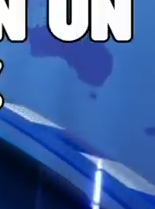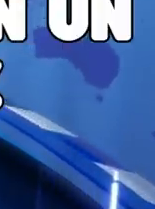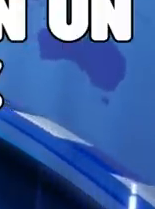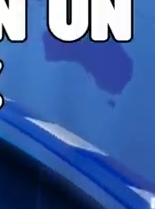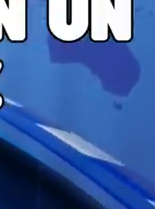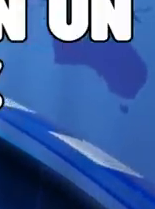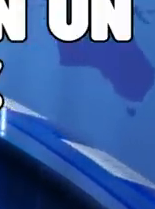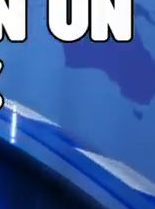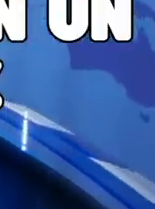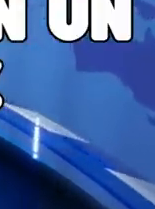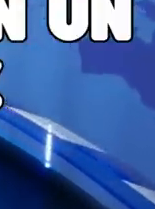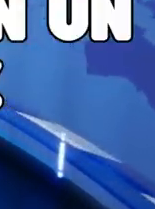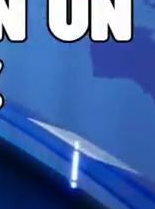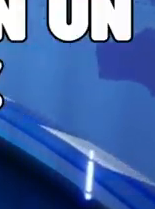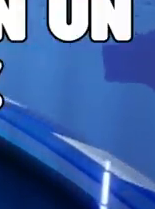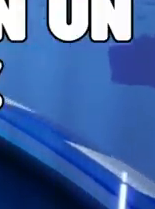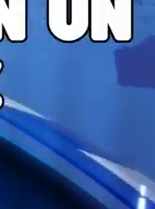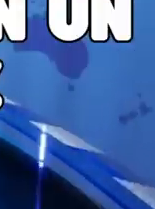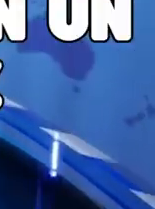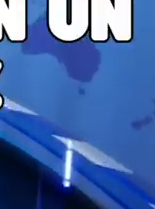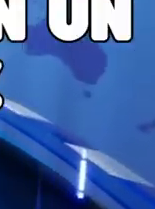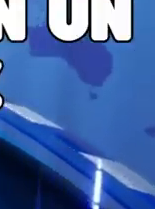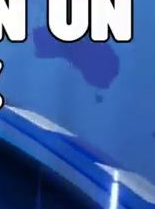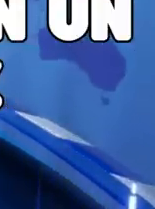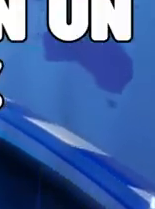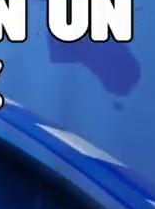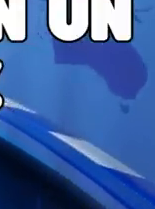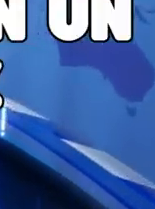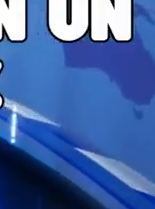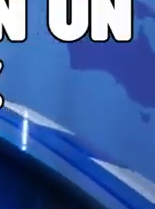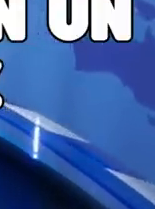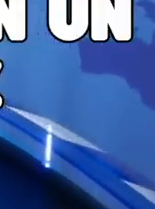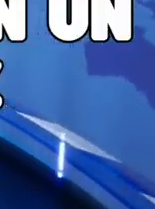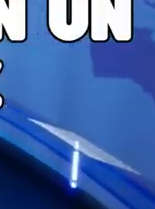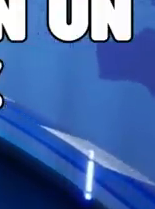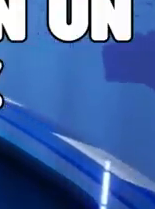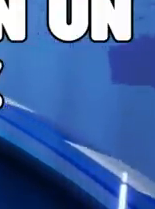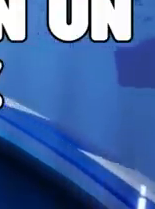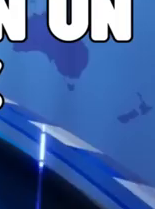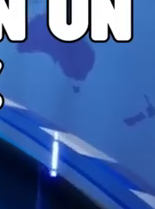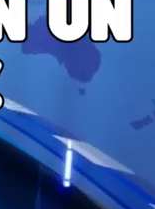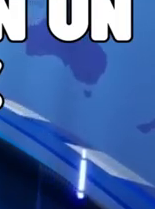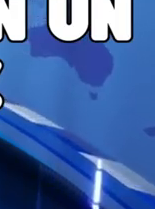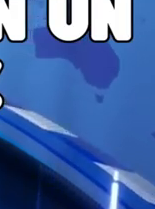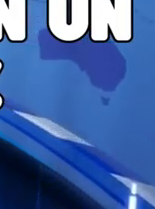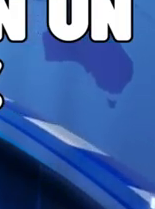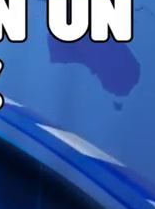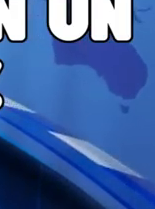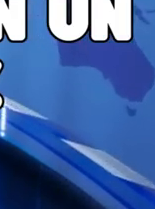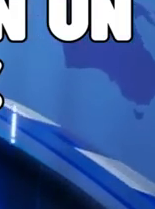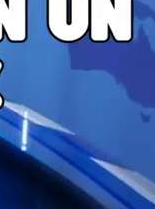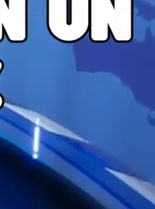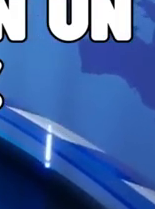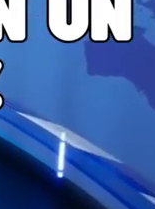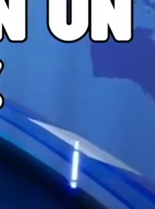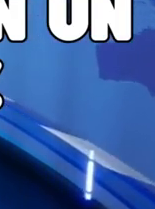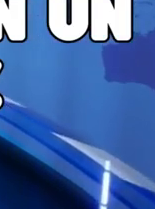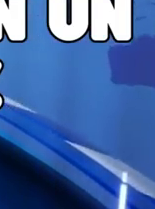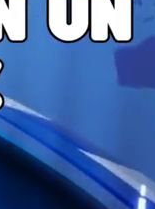En enero aumenta cuando menos 25% más la pensión.